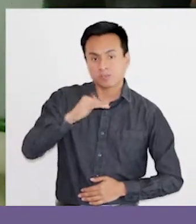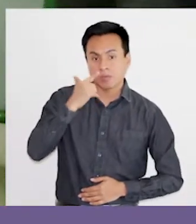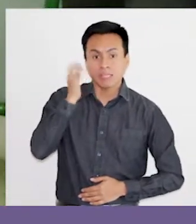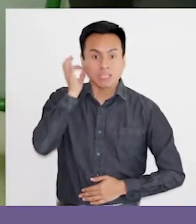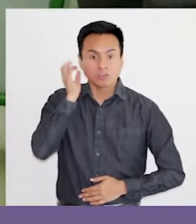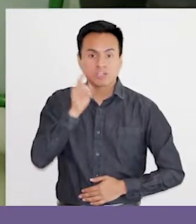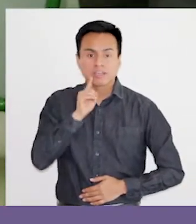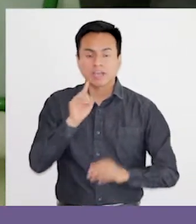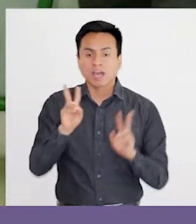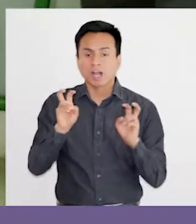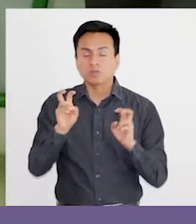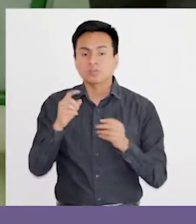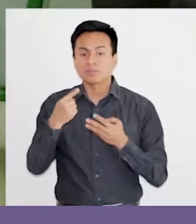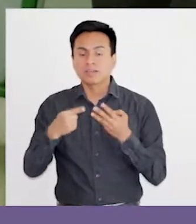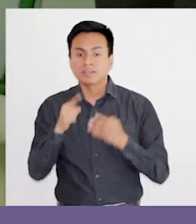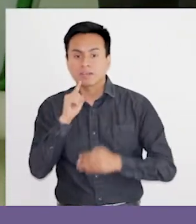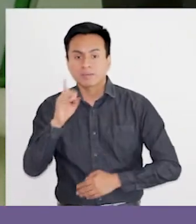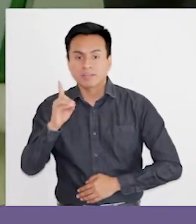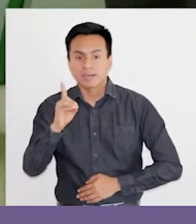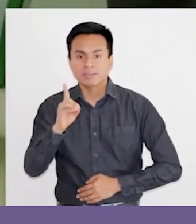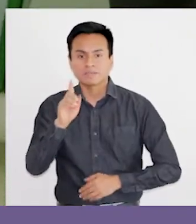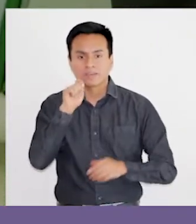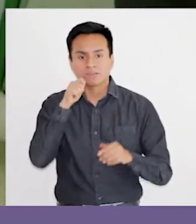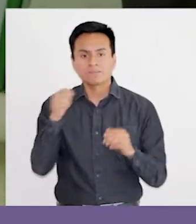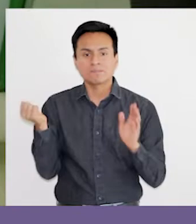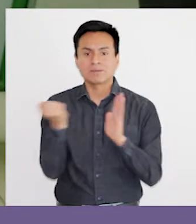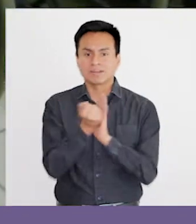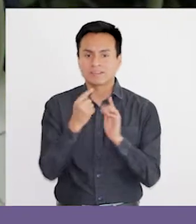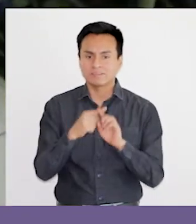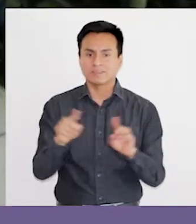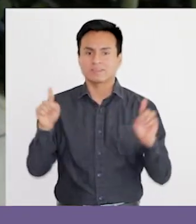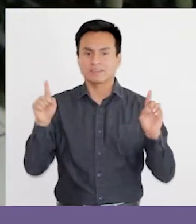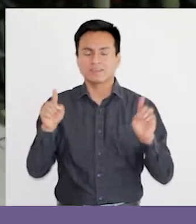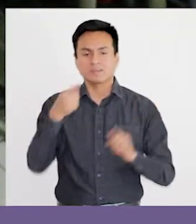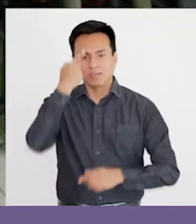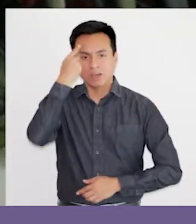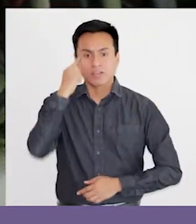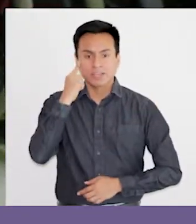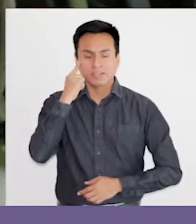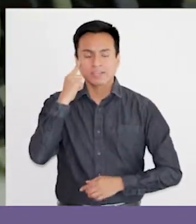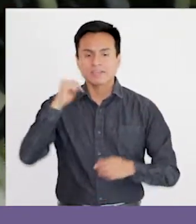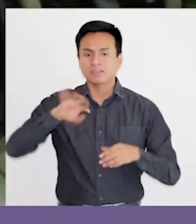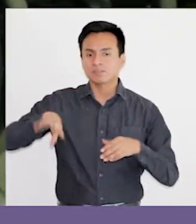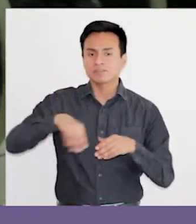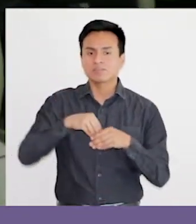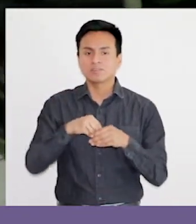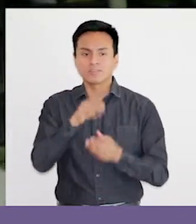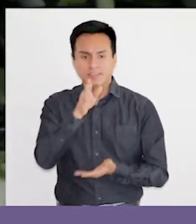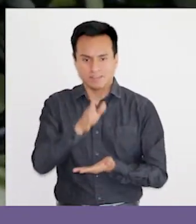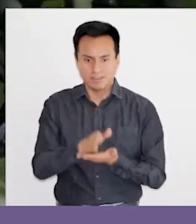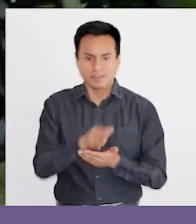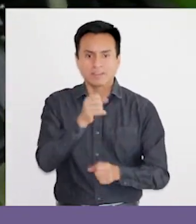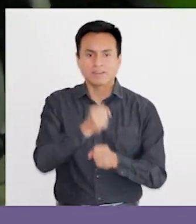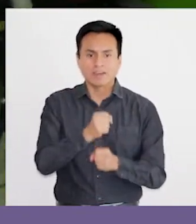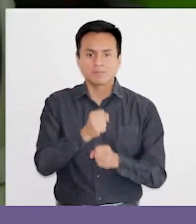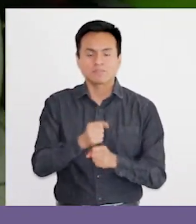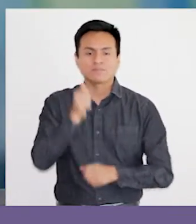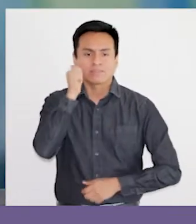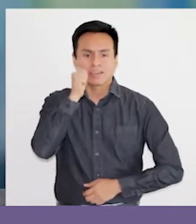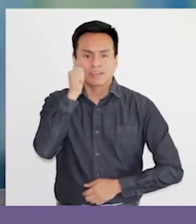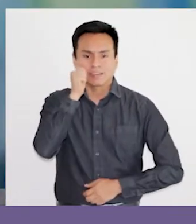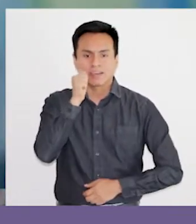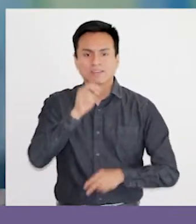para los niños y niñas que tienen algún tipo de discapacidad y eso marca una tremenda diferencia. Porque en Peñaluelen la inclusión es un deber y